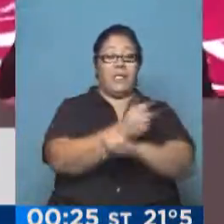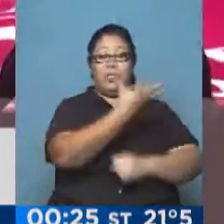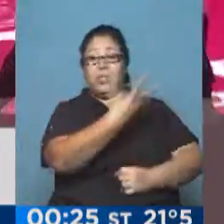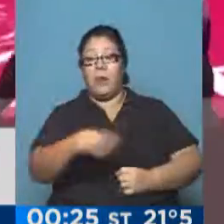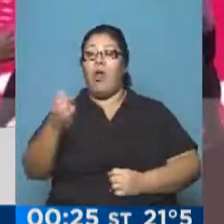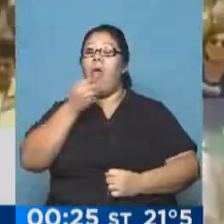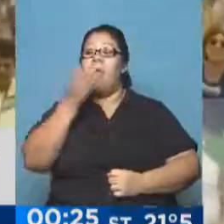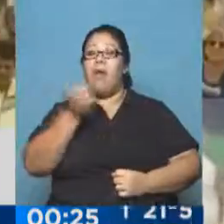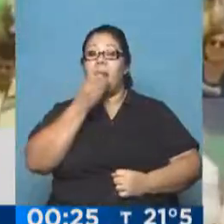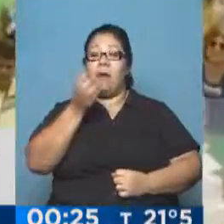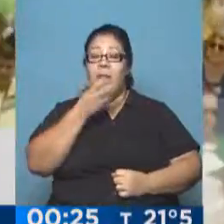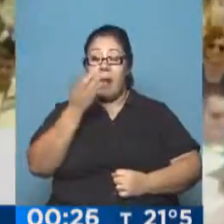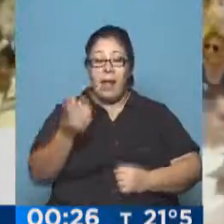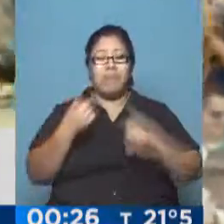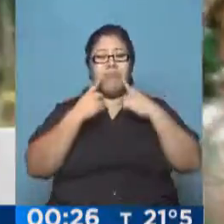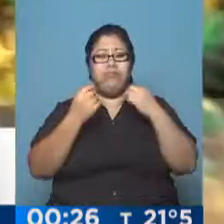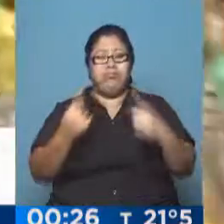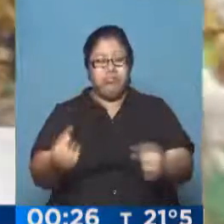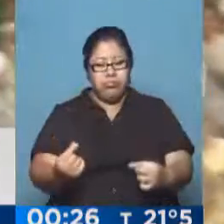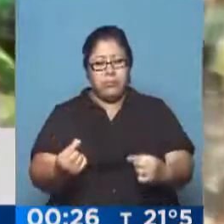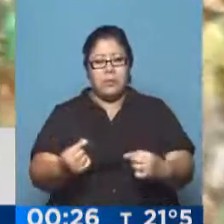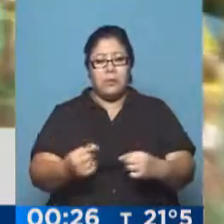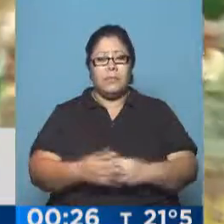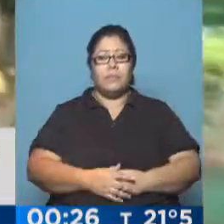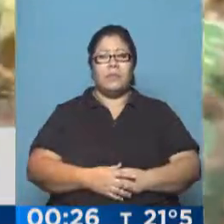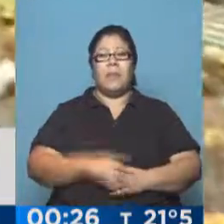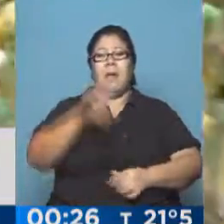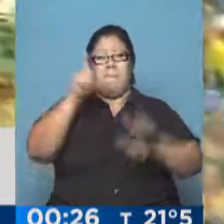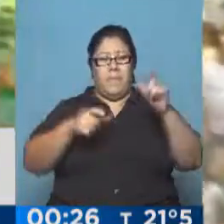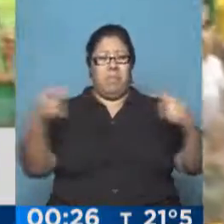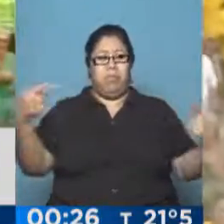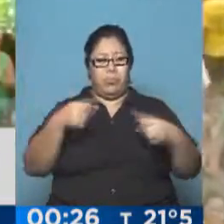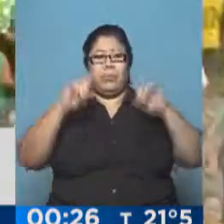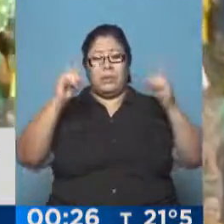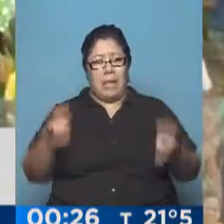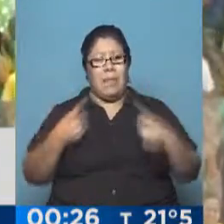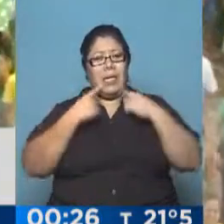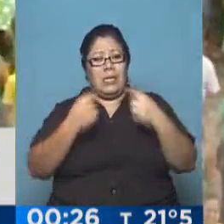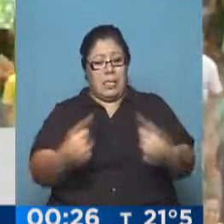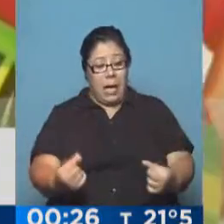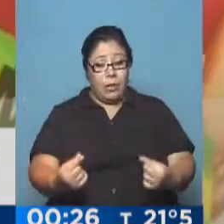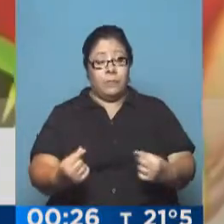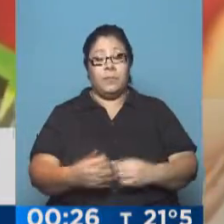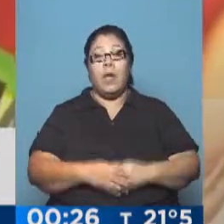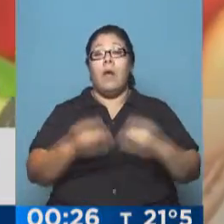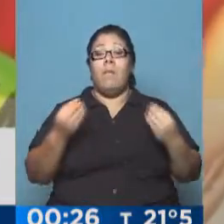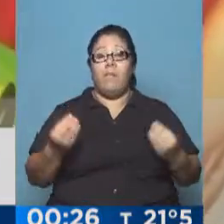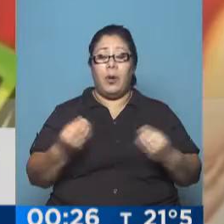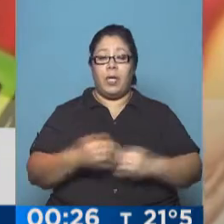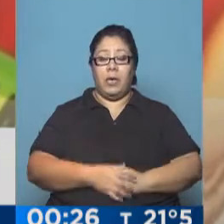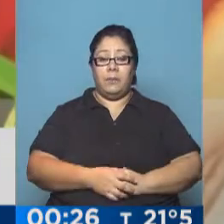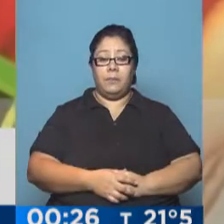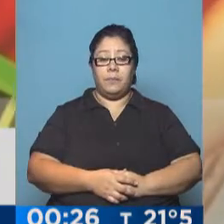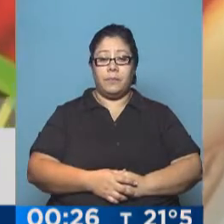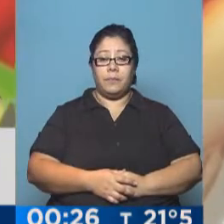que fue criticada incluso por figuras de la oposición. Y el partido realmente importante, la partida realmente importante